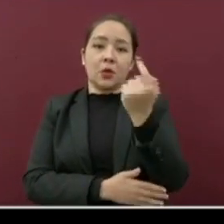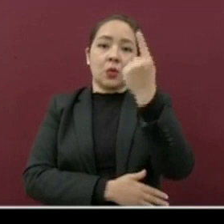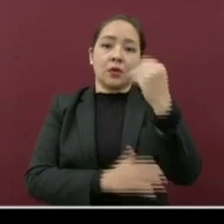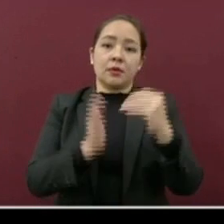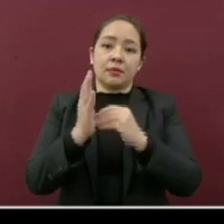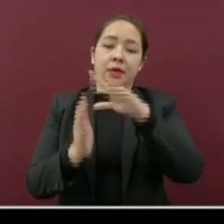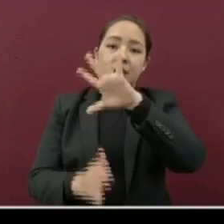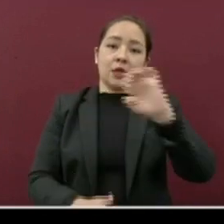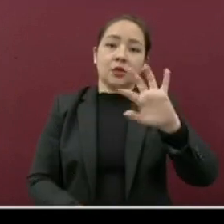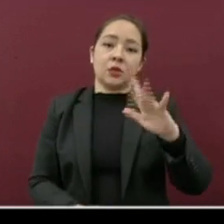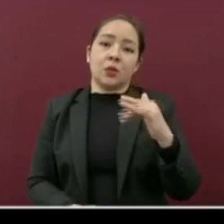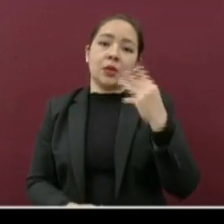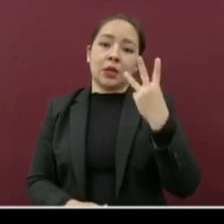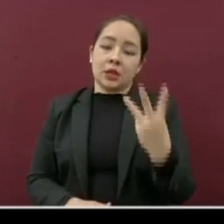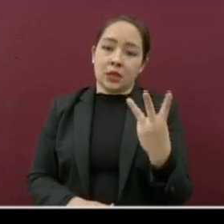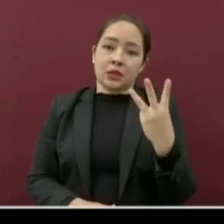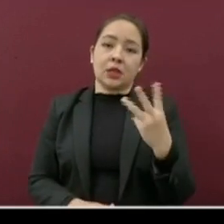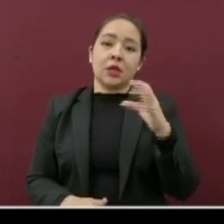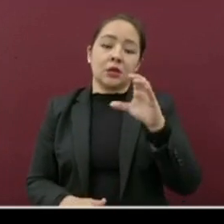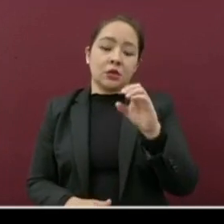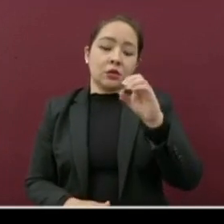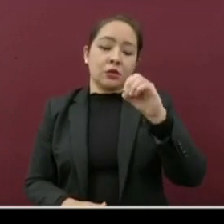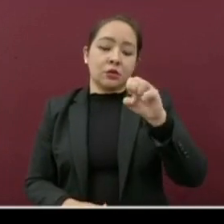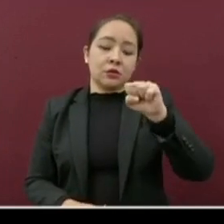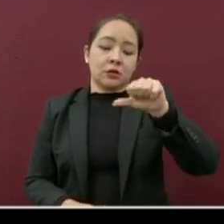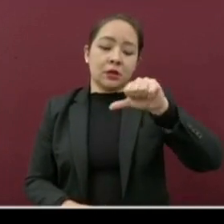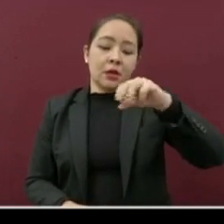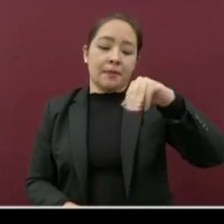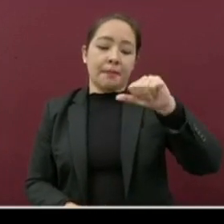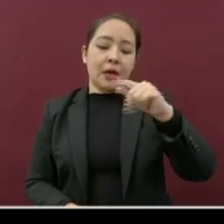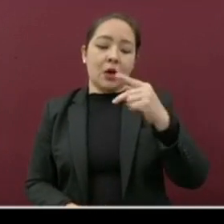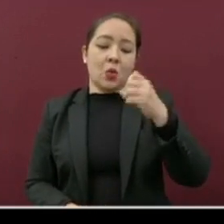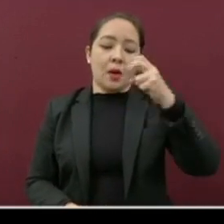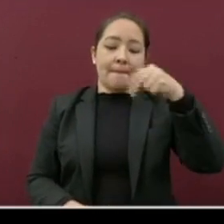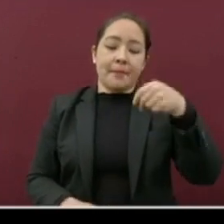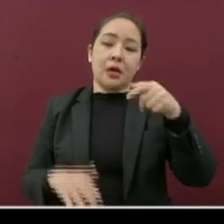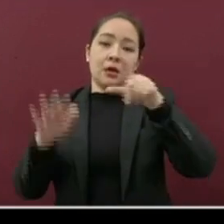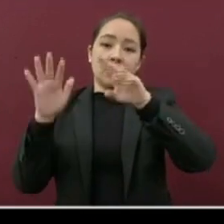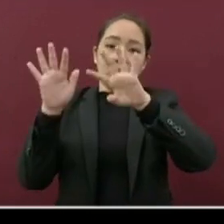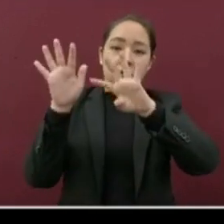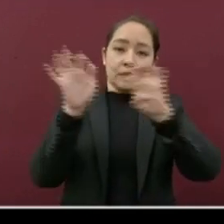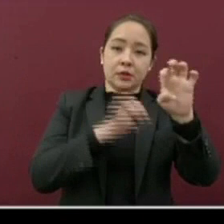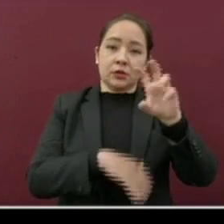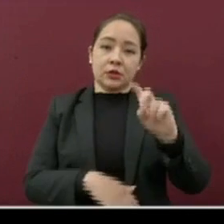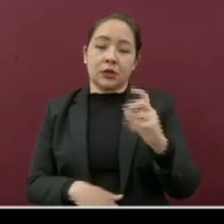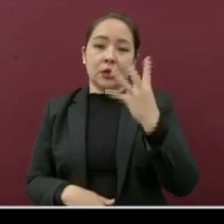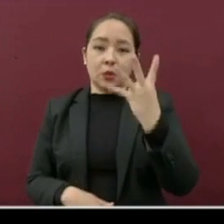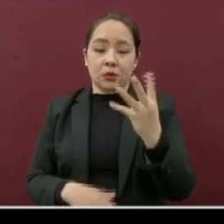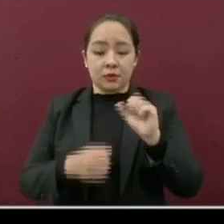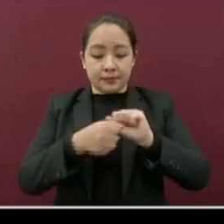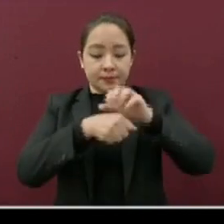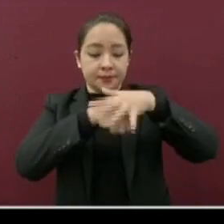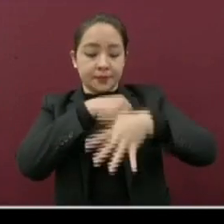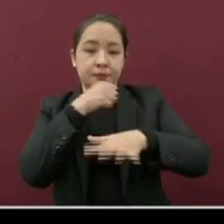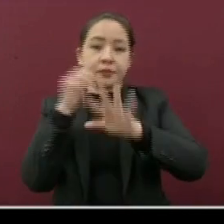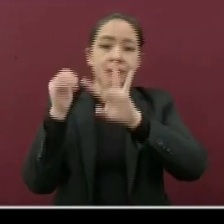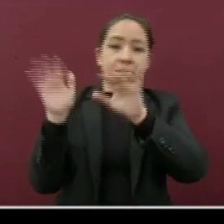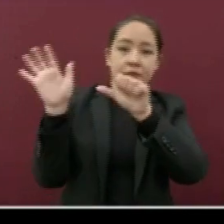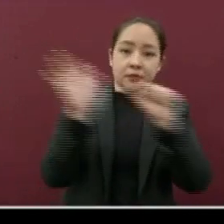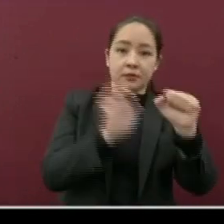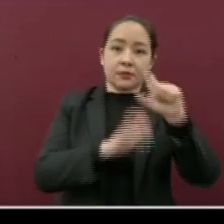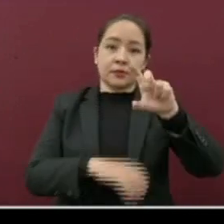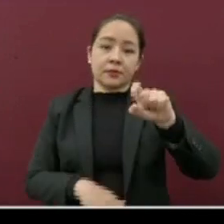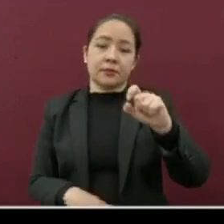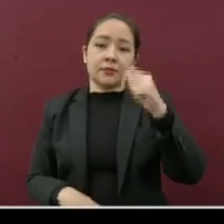,553. Cozamaloapan, 934. San Andrés Tuxtla, 624.